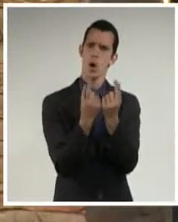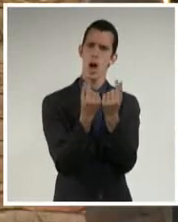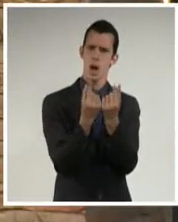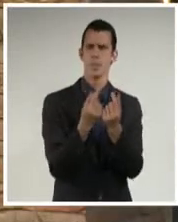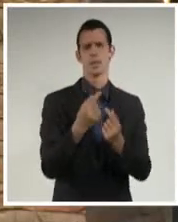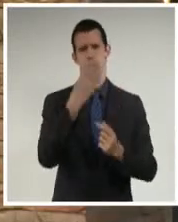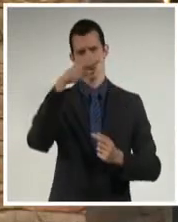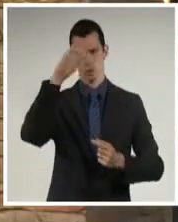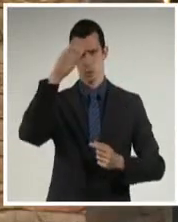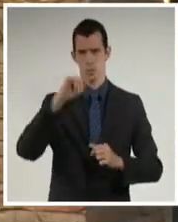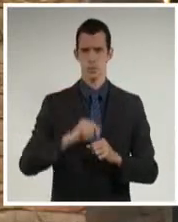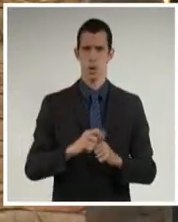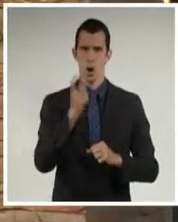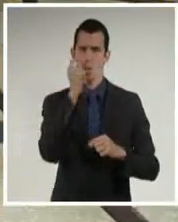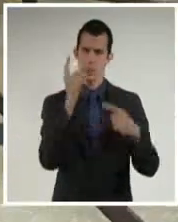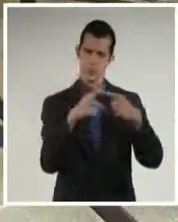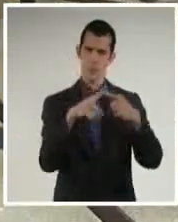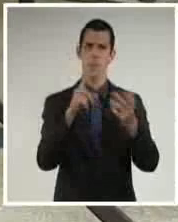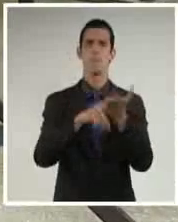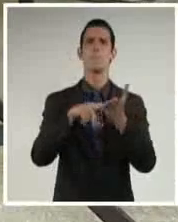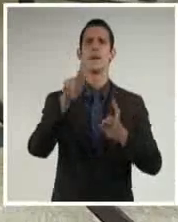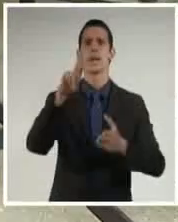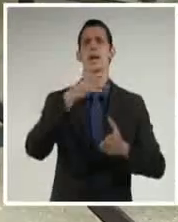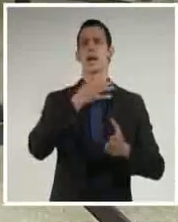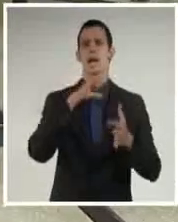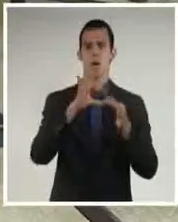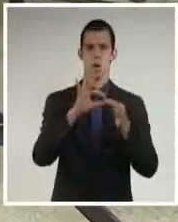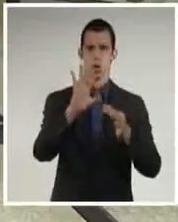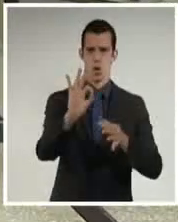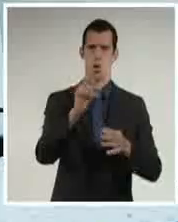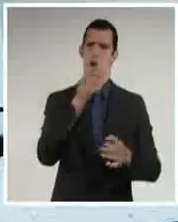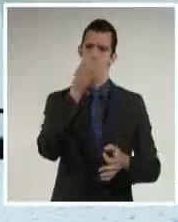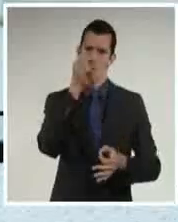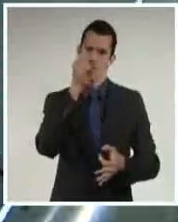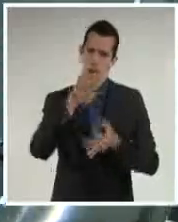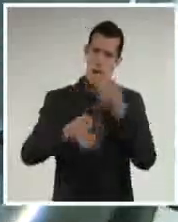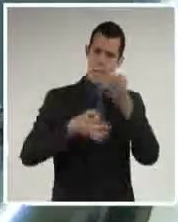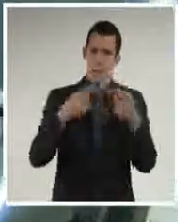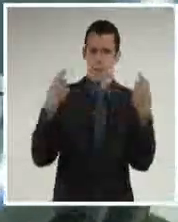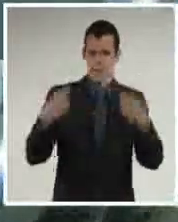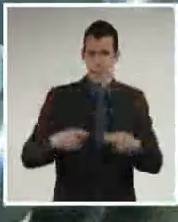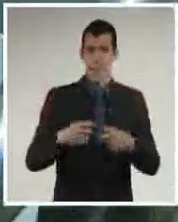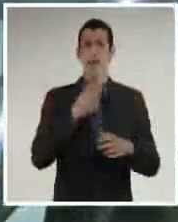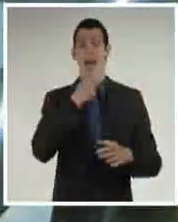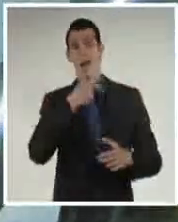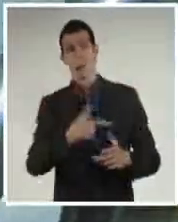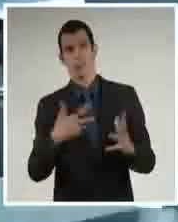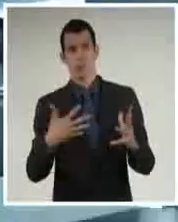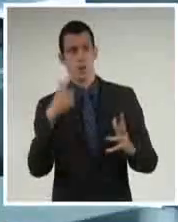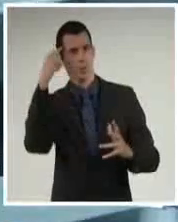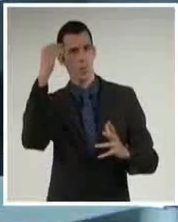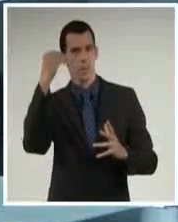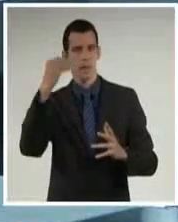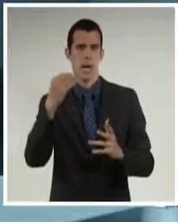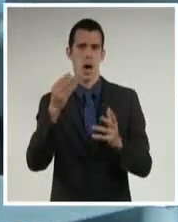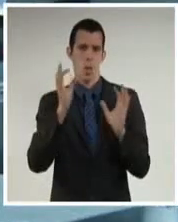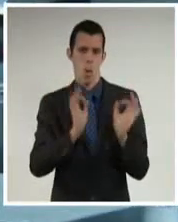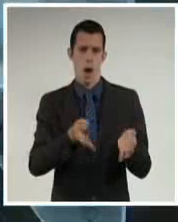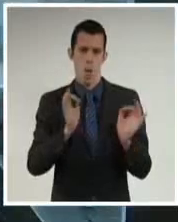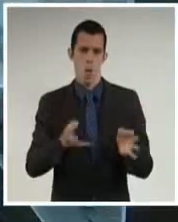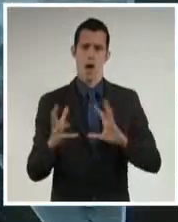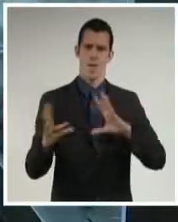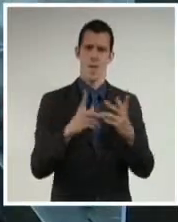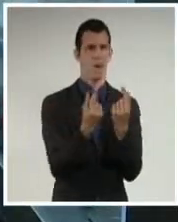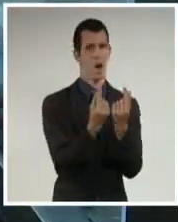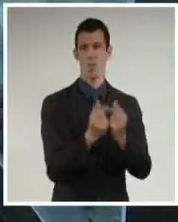aseguraba que en el complejo escenario cubano, lograr la eficiencia económica pasa por romper patrones tradicionales, el manejo adecuado de